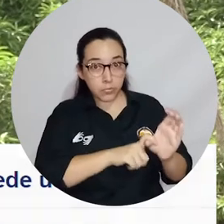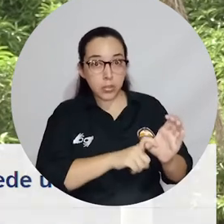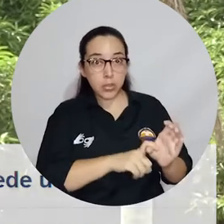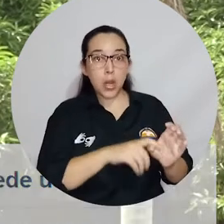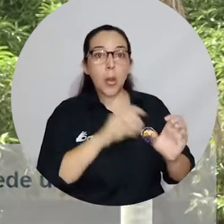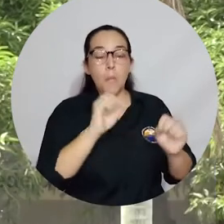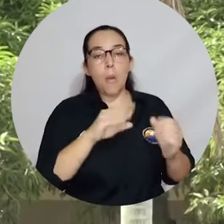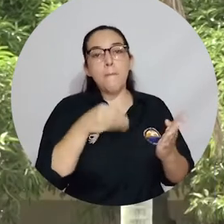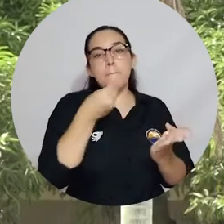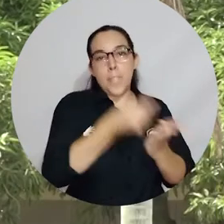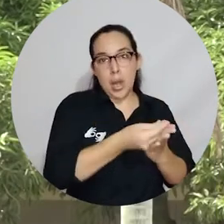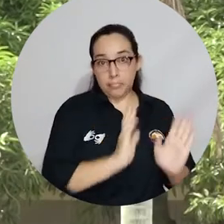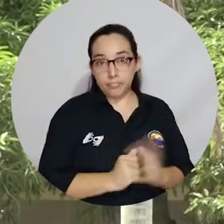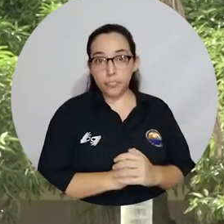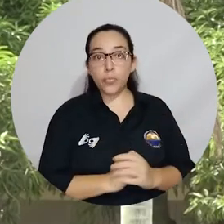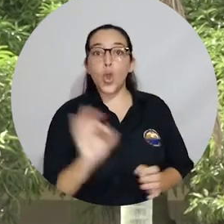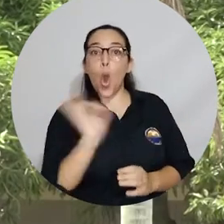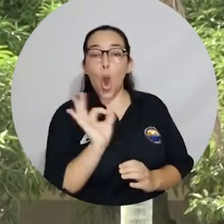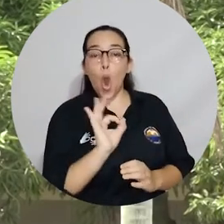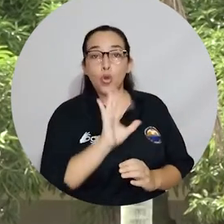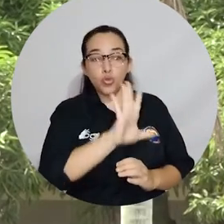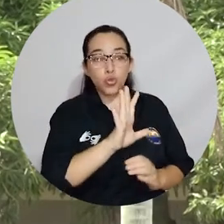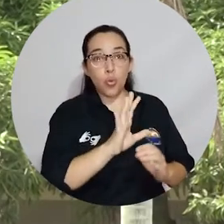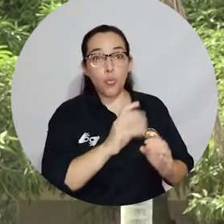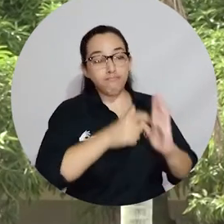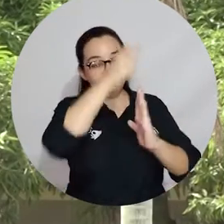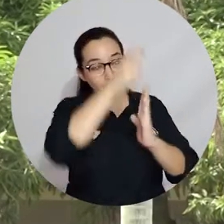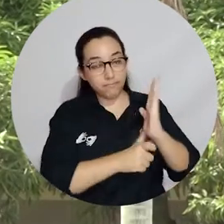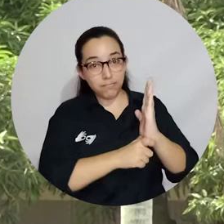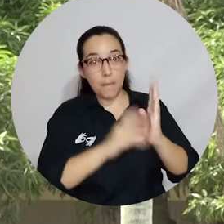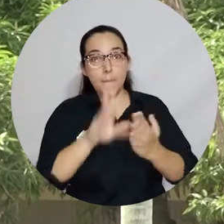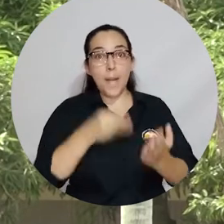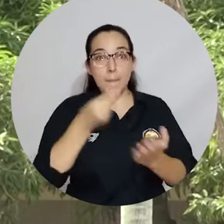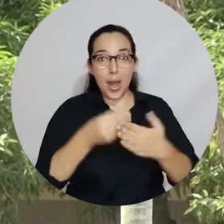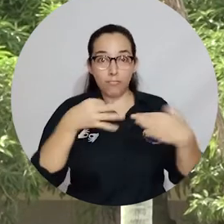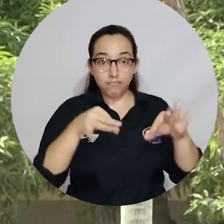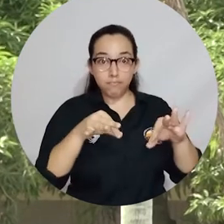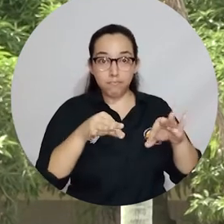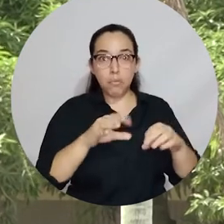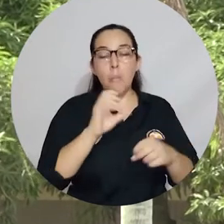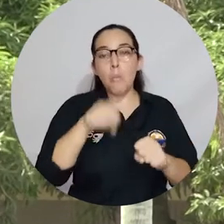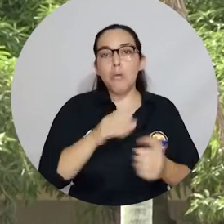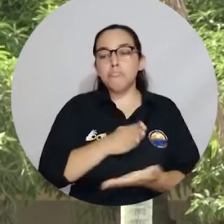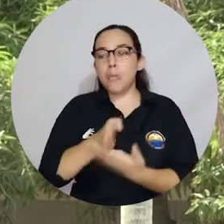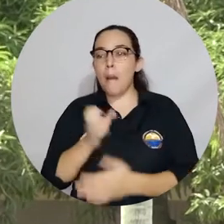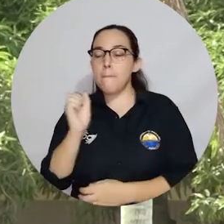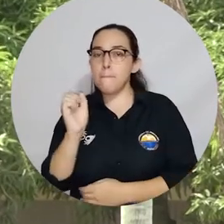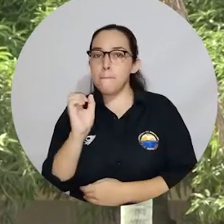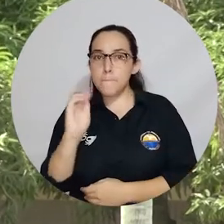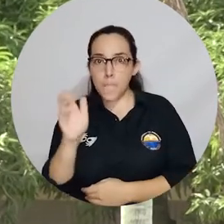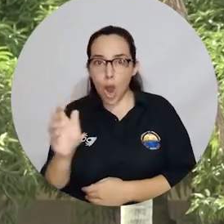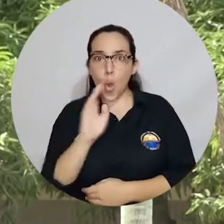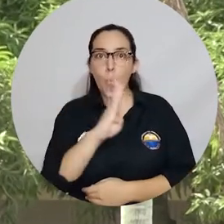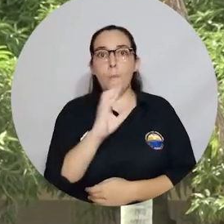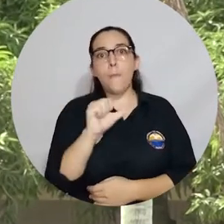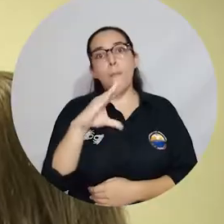línea. O descargar el volante de pago con el cual podrá acercarse a los corresponsales bancarios de Bancolombia o a las oficinas